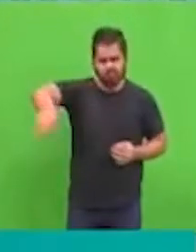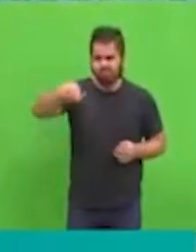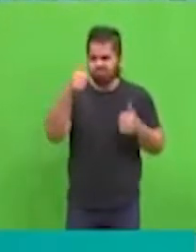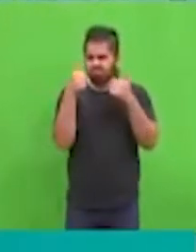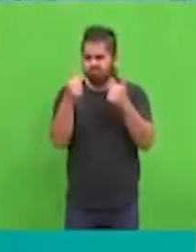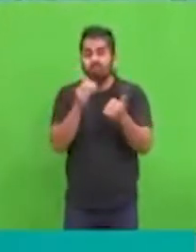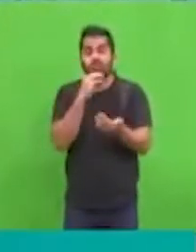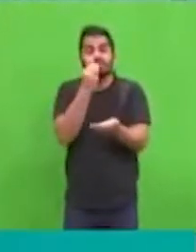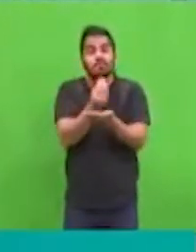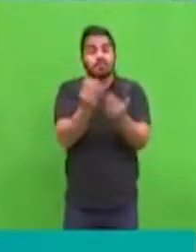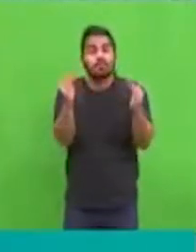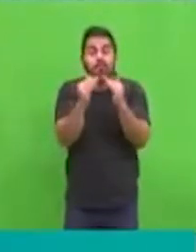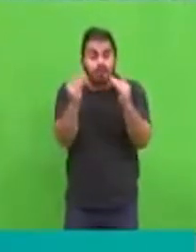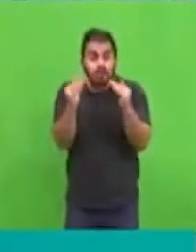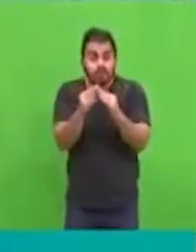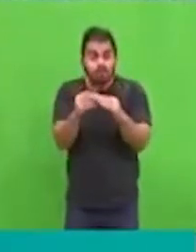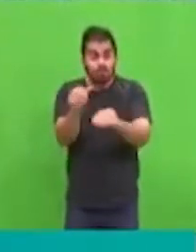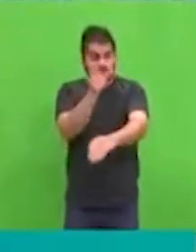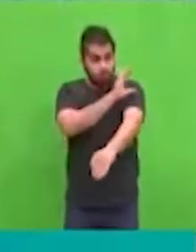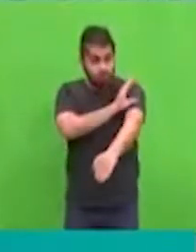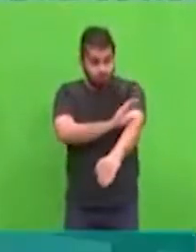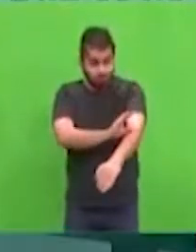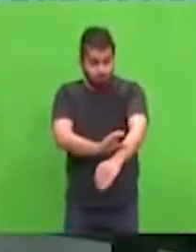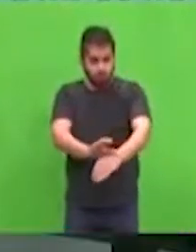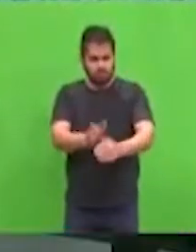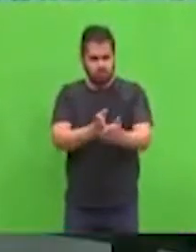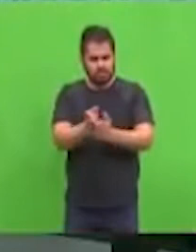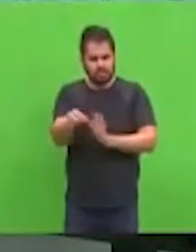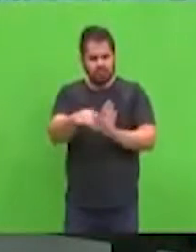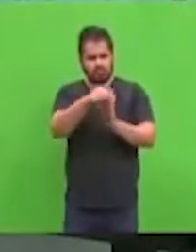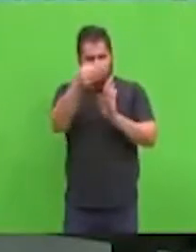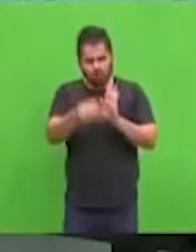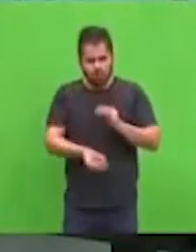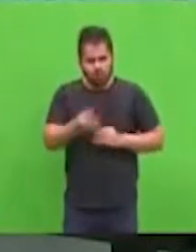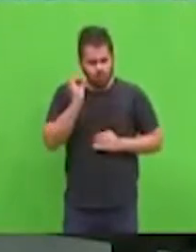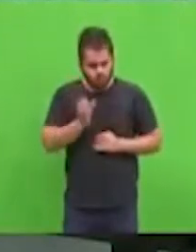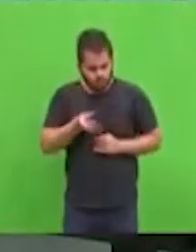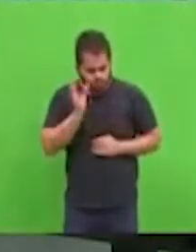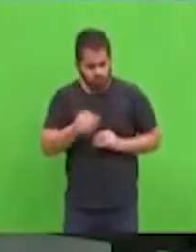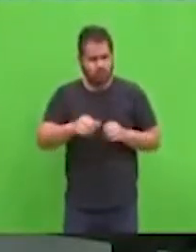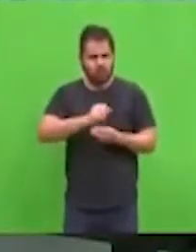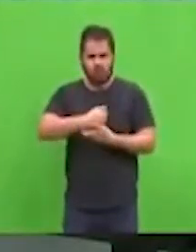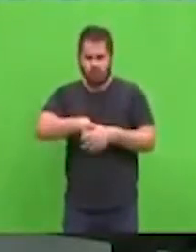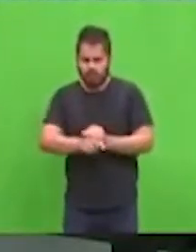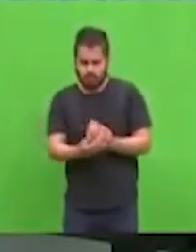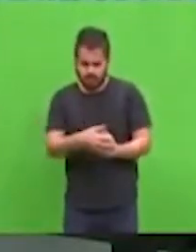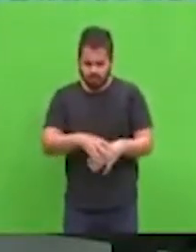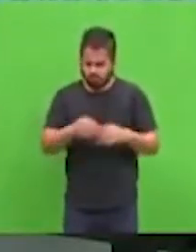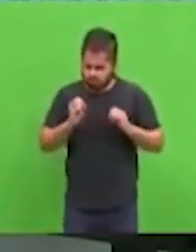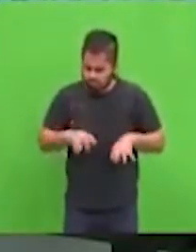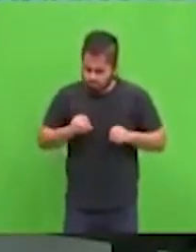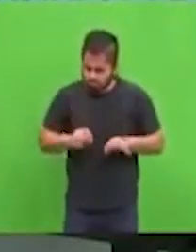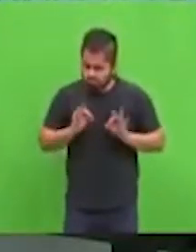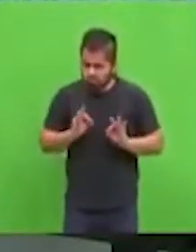canal de televisión de aire, el acceso gratuito para toda la población, con el apoyo de la cooperación coreana Paraguay TV, con